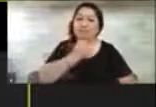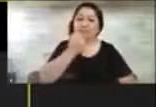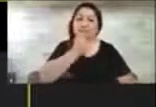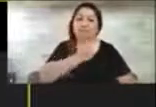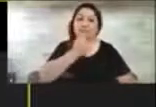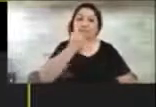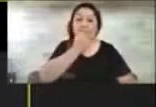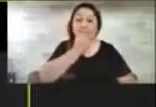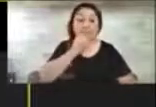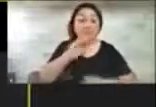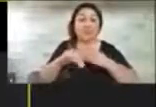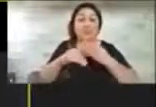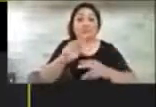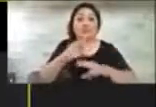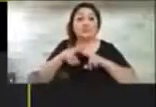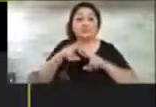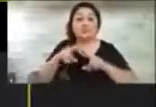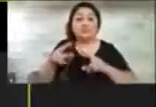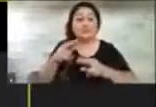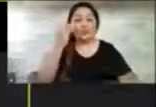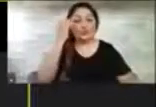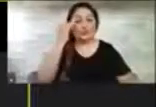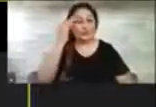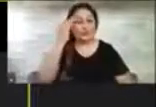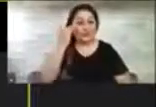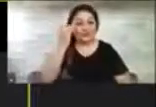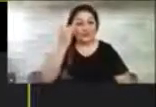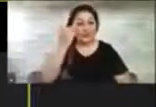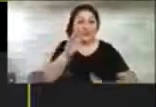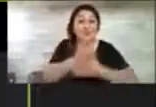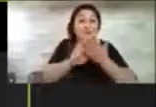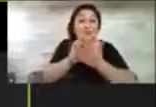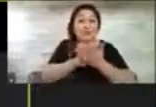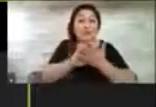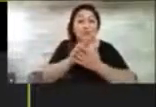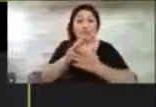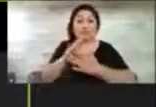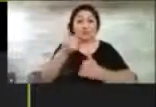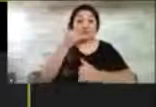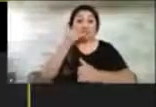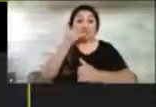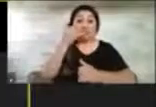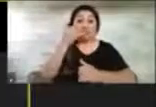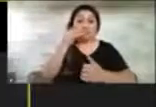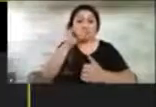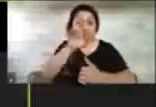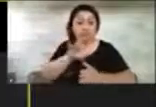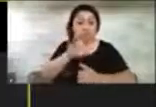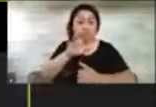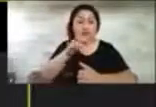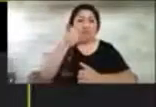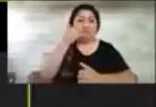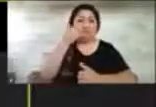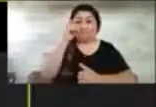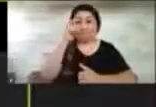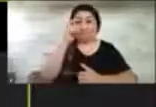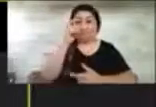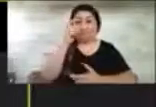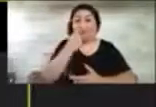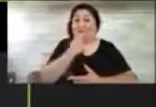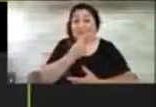sabe salir, ¿ya? Y entonces algo tan simple como hacer un llamado telefónico se está transformando para una persona mayor